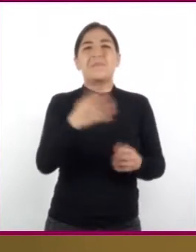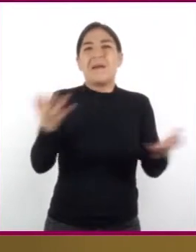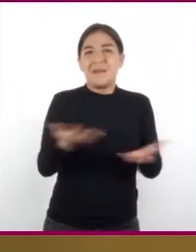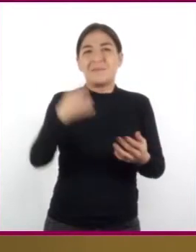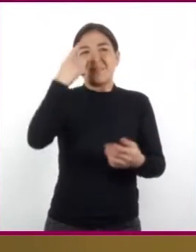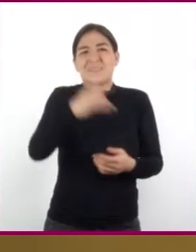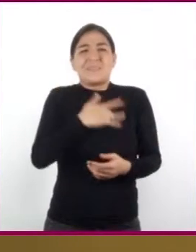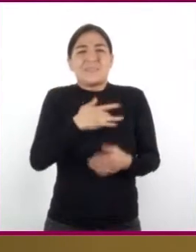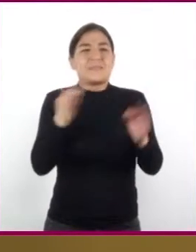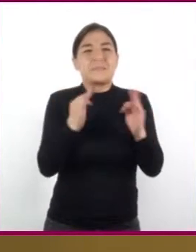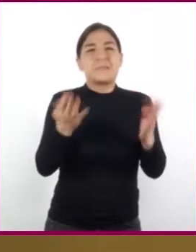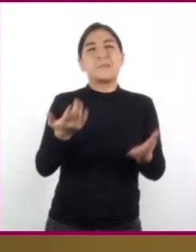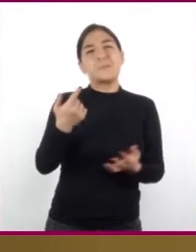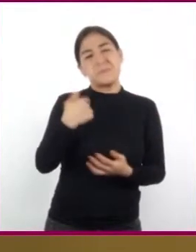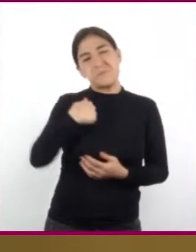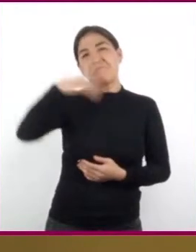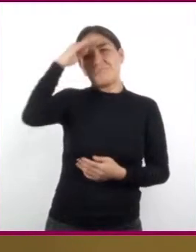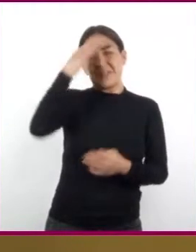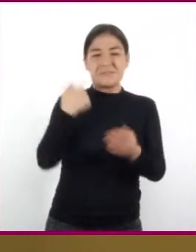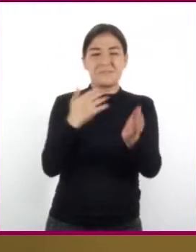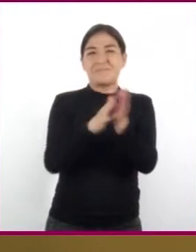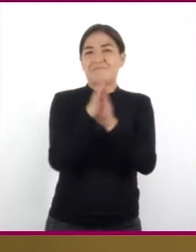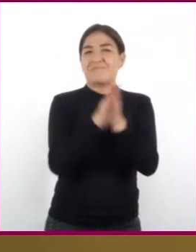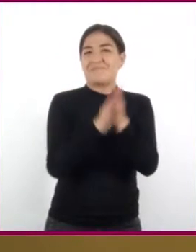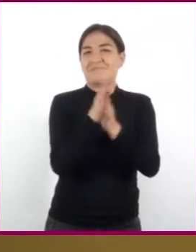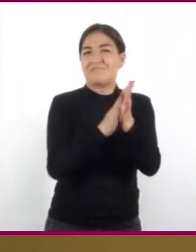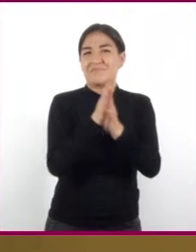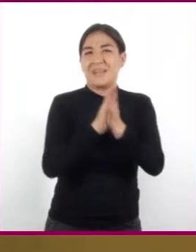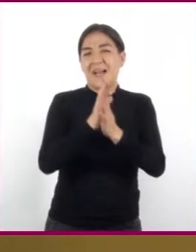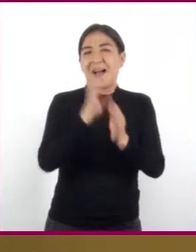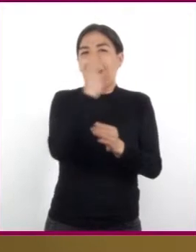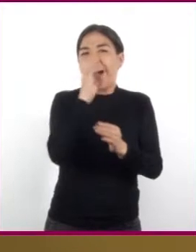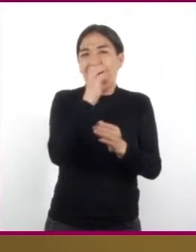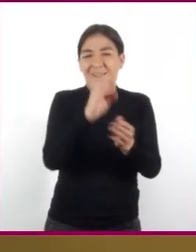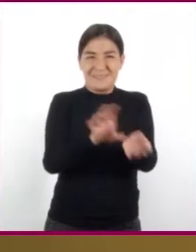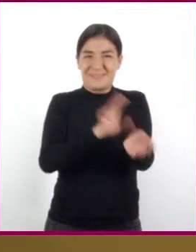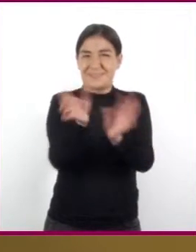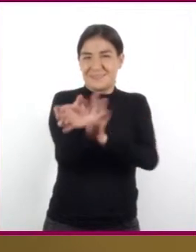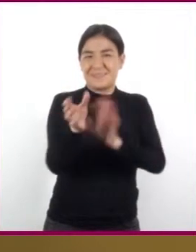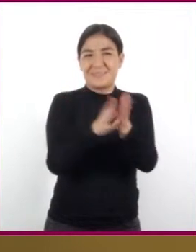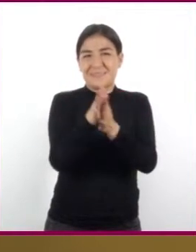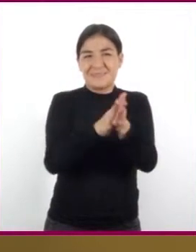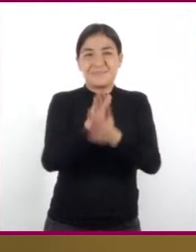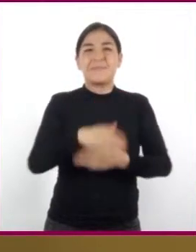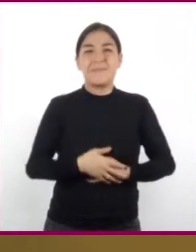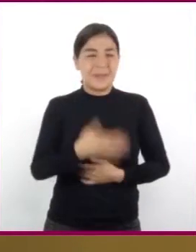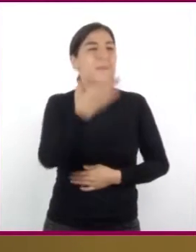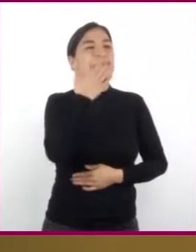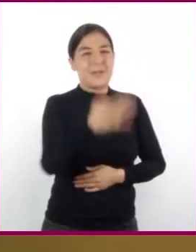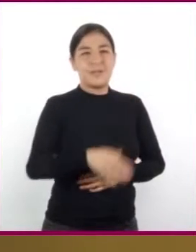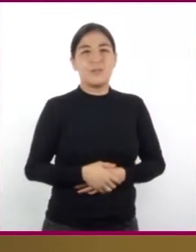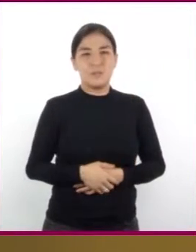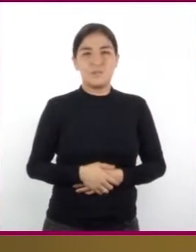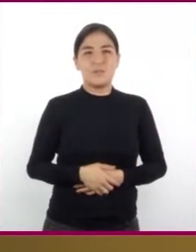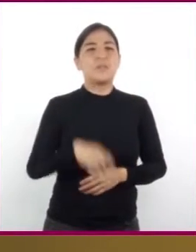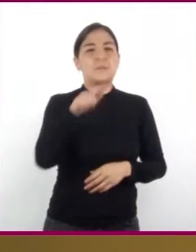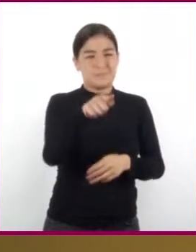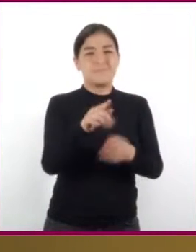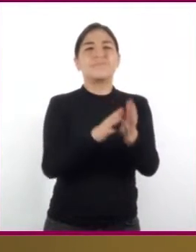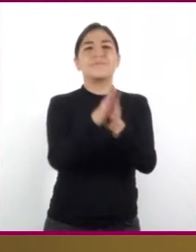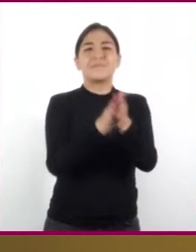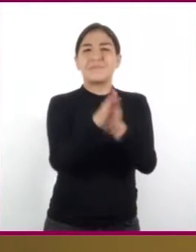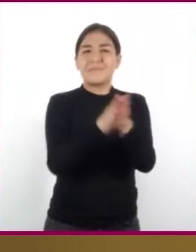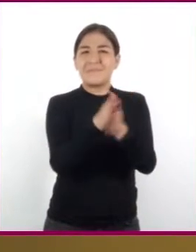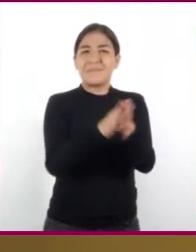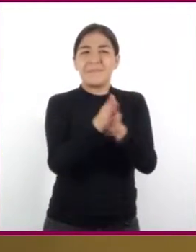Pues se me ocurre frotar mis manos. ¡Muy bien! Por favor, frota tus manos y